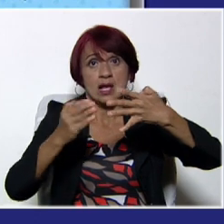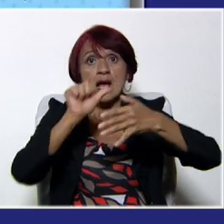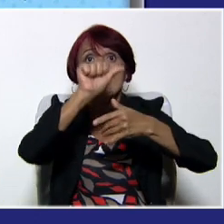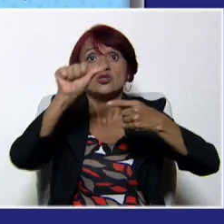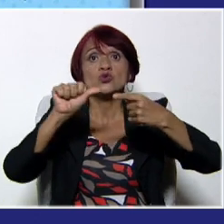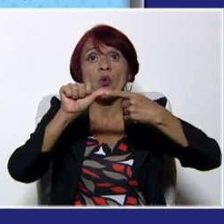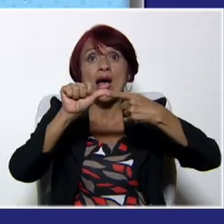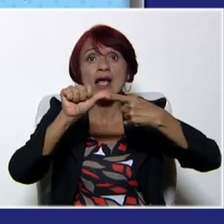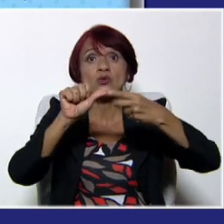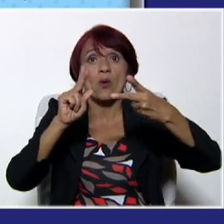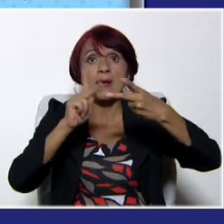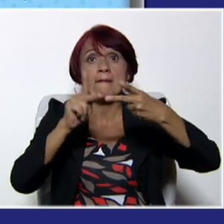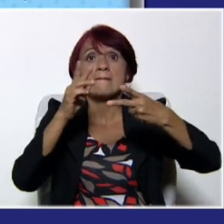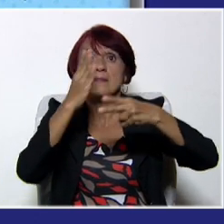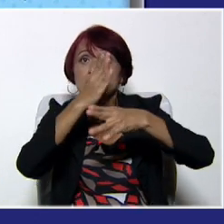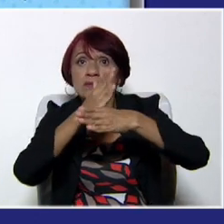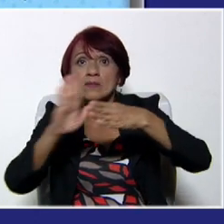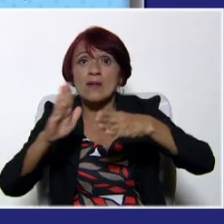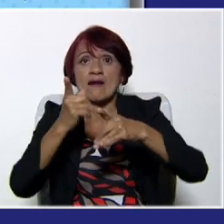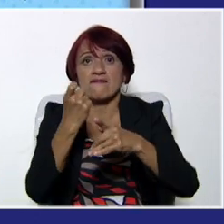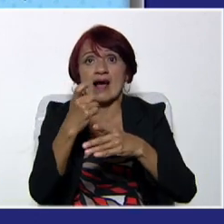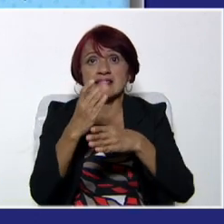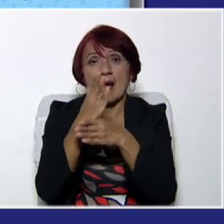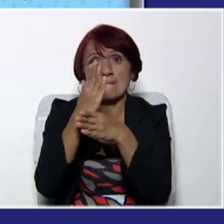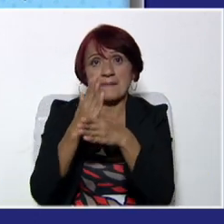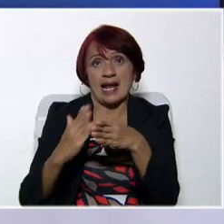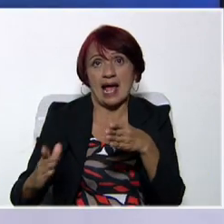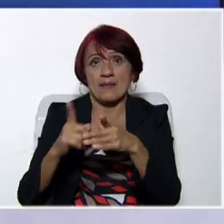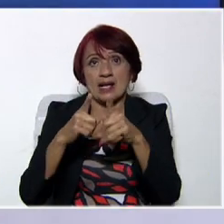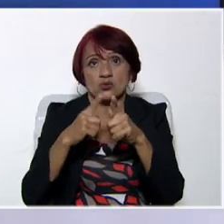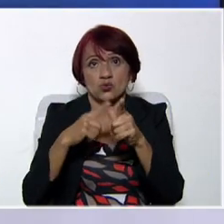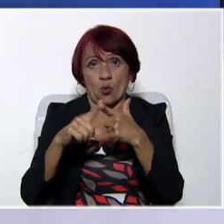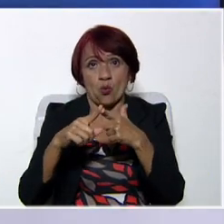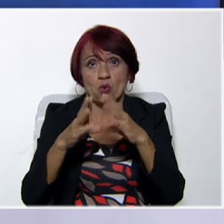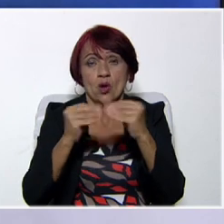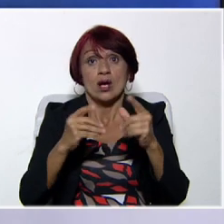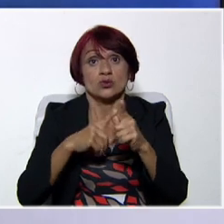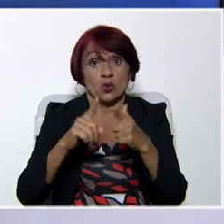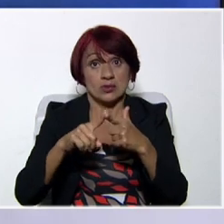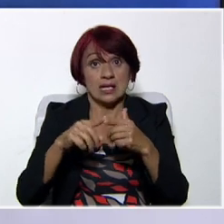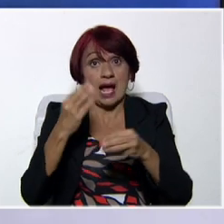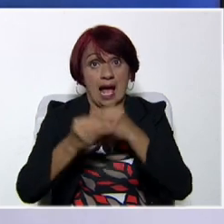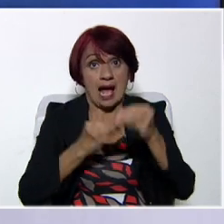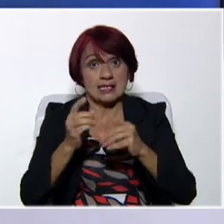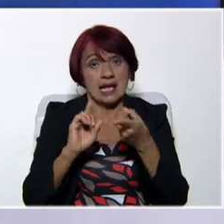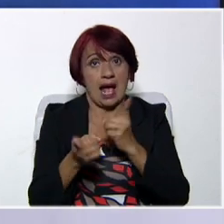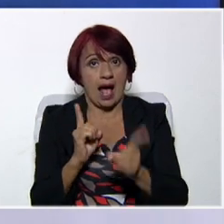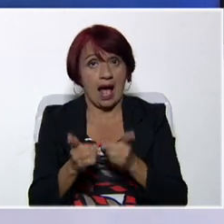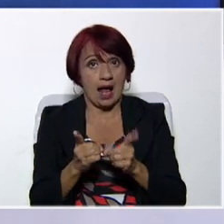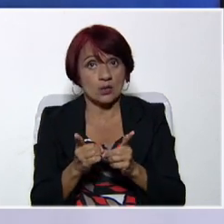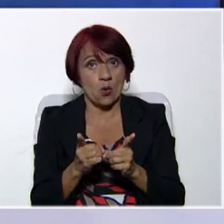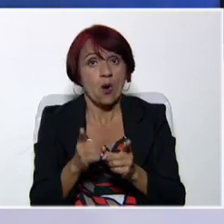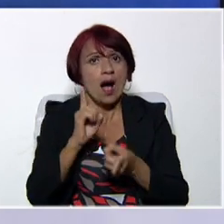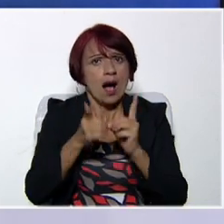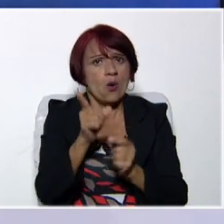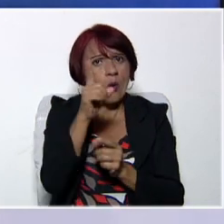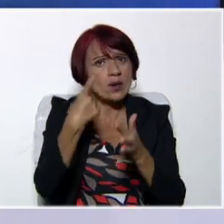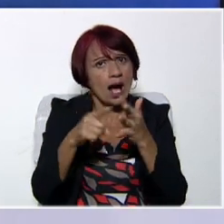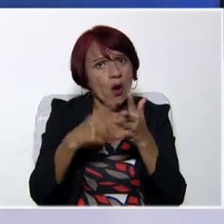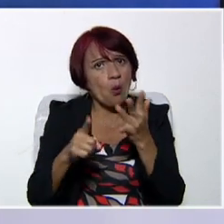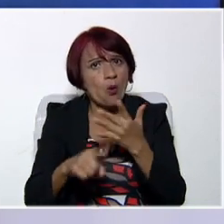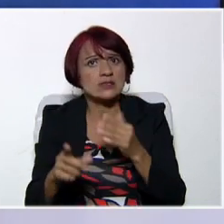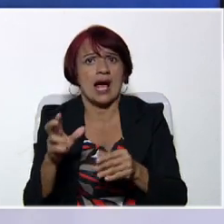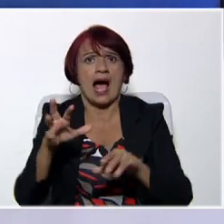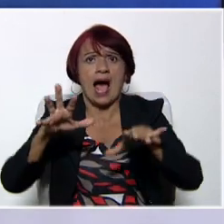y el predicado, ¿ok? El sujeto es la parte de la oración que hace algo. Es alguien, una cosa, un